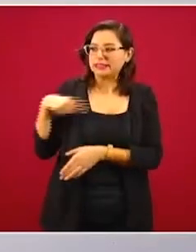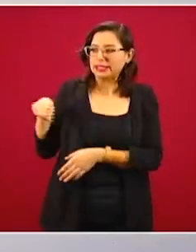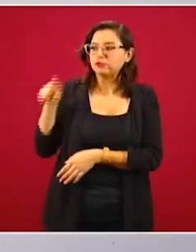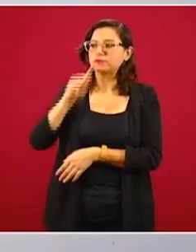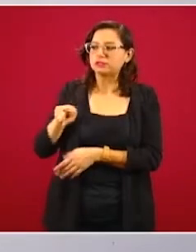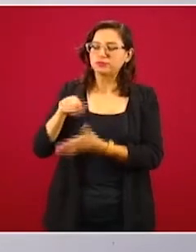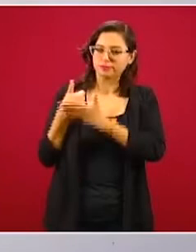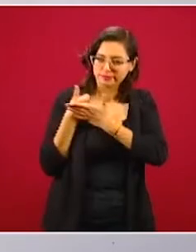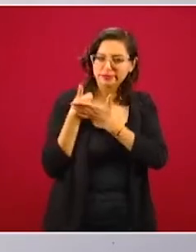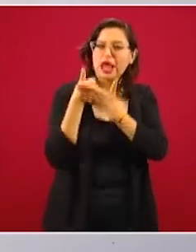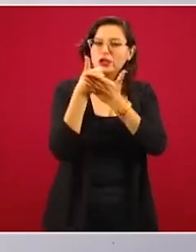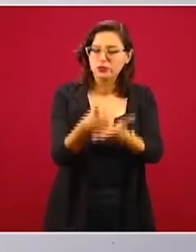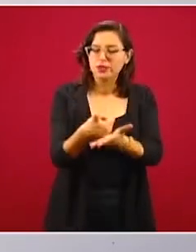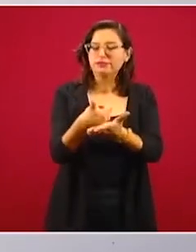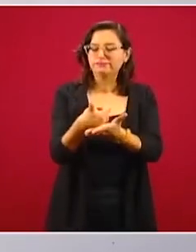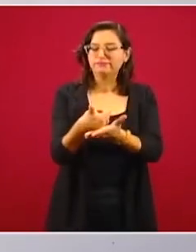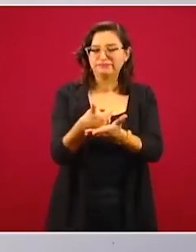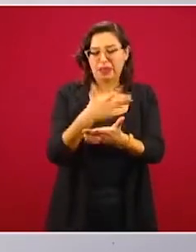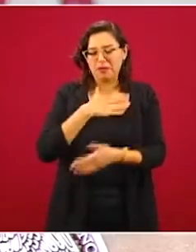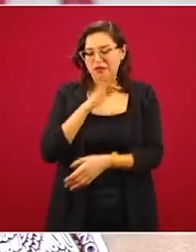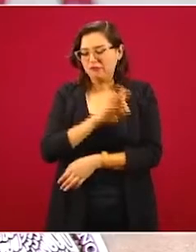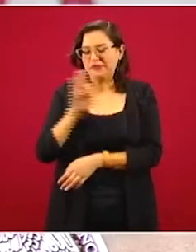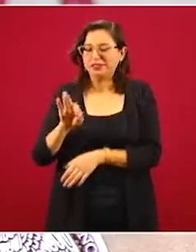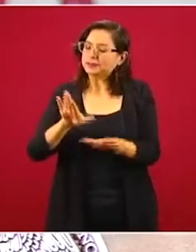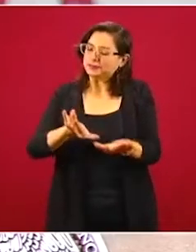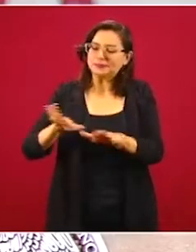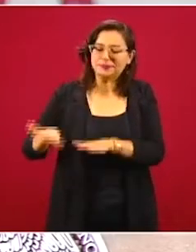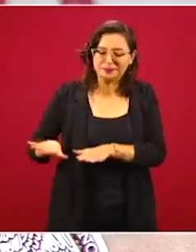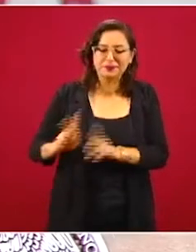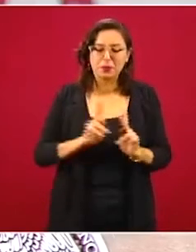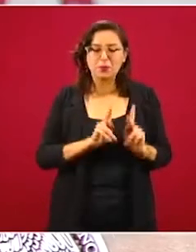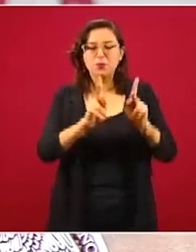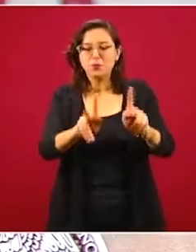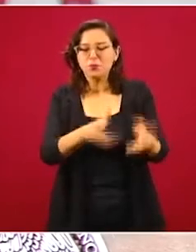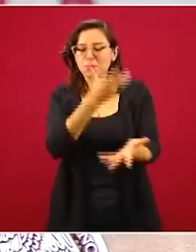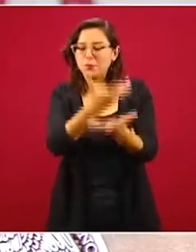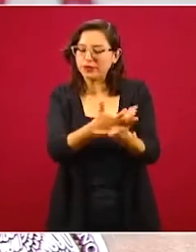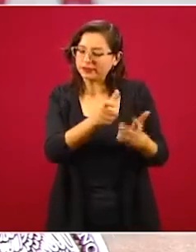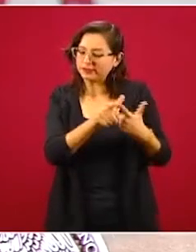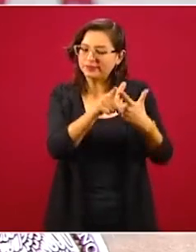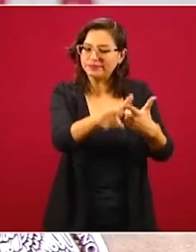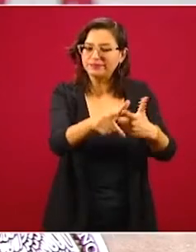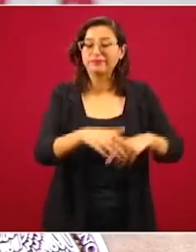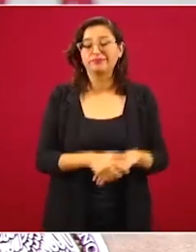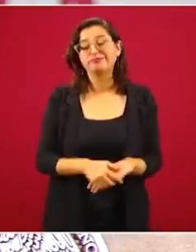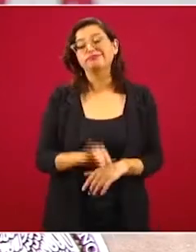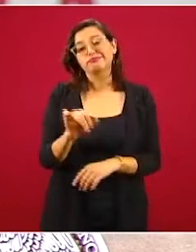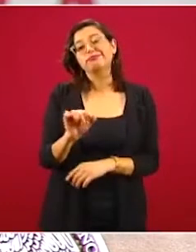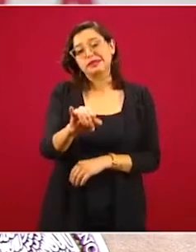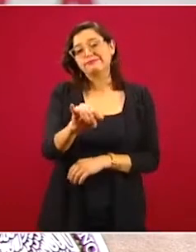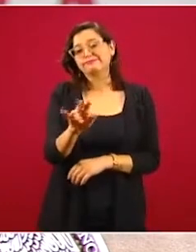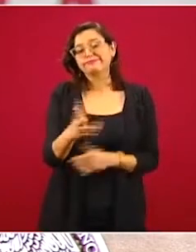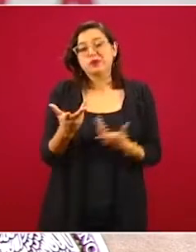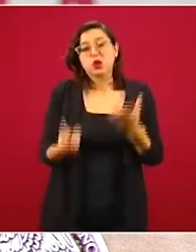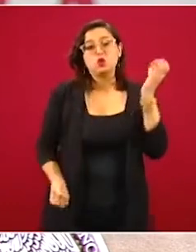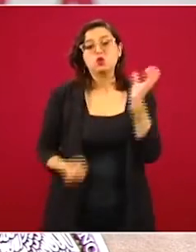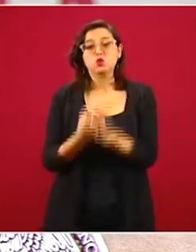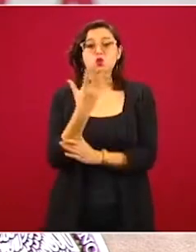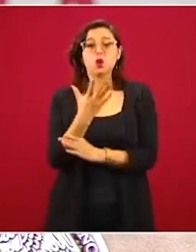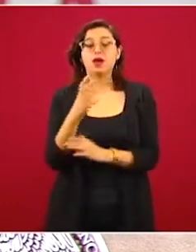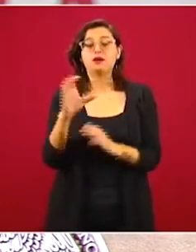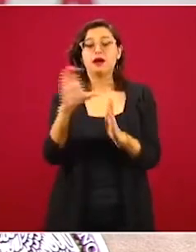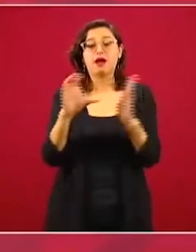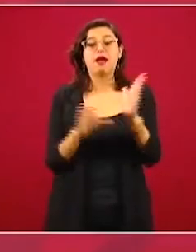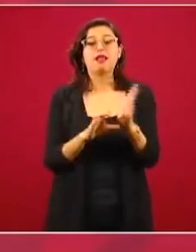Entonces, sí, para el nuevo calendario escolar se considera lo mismo